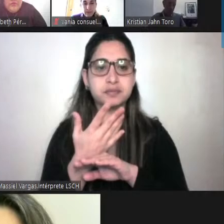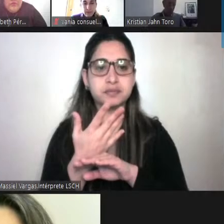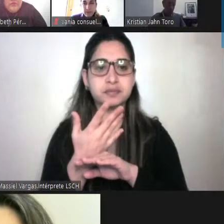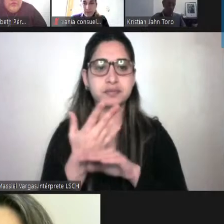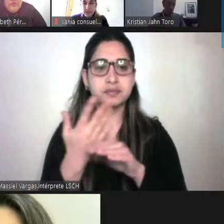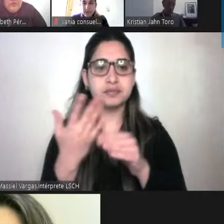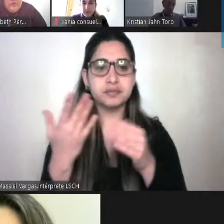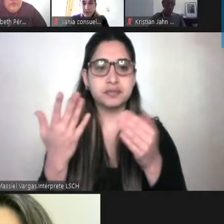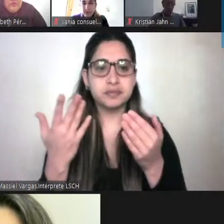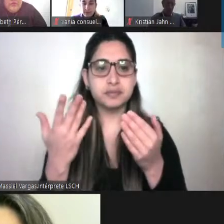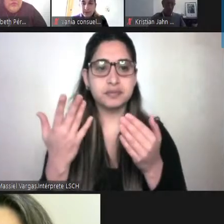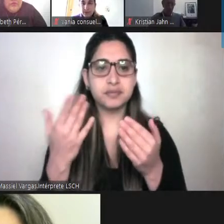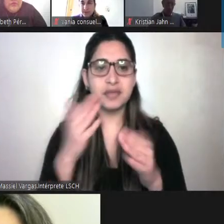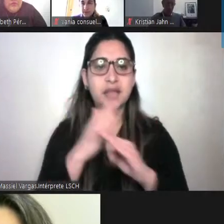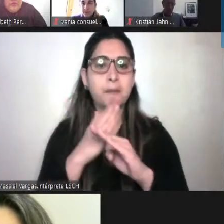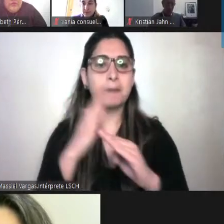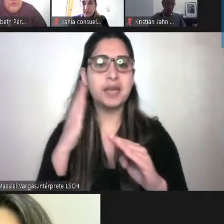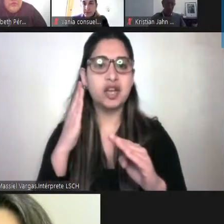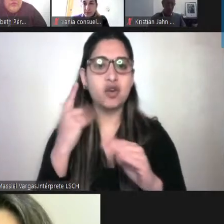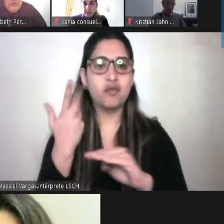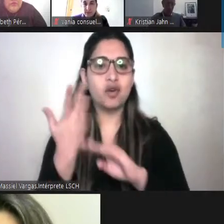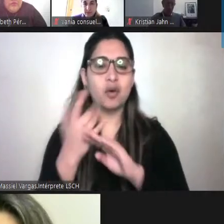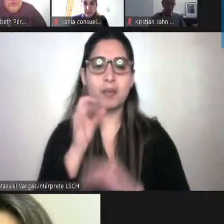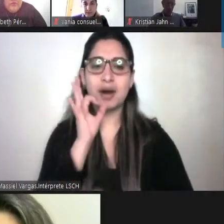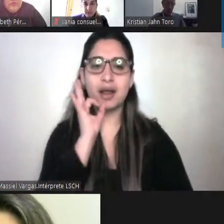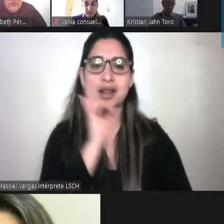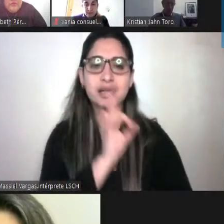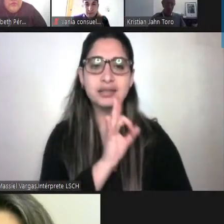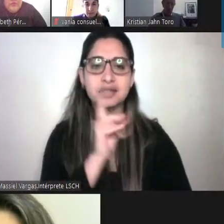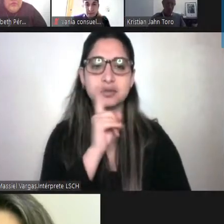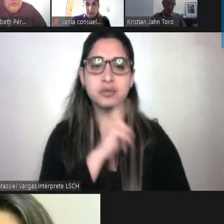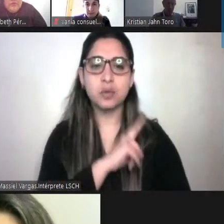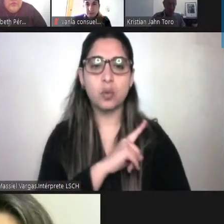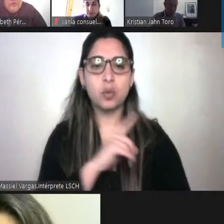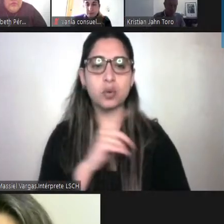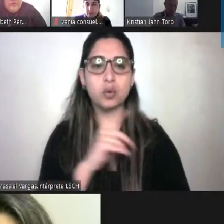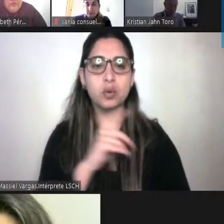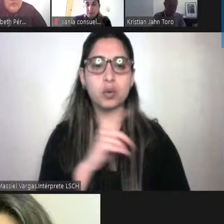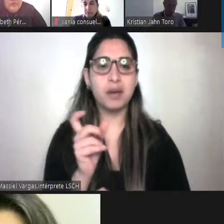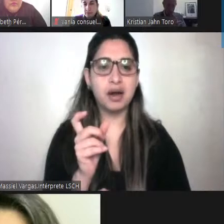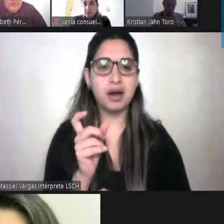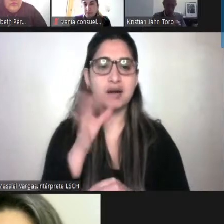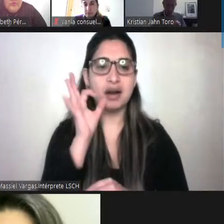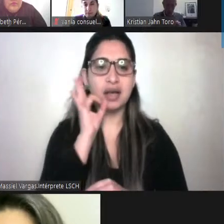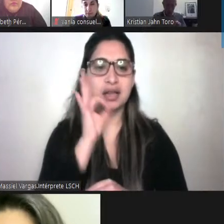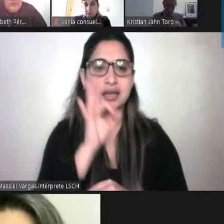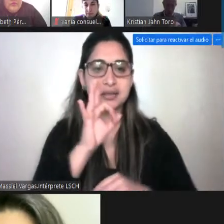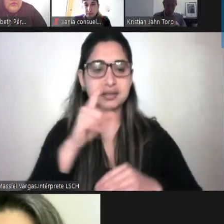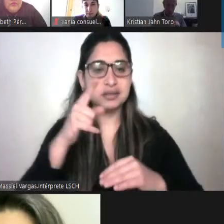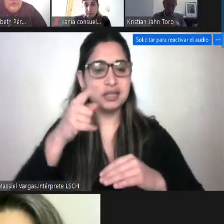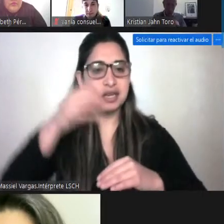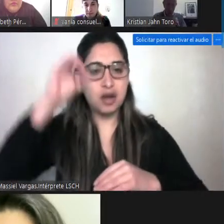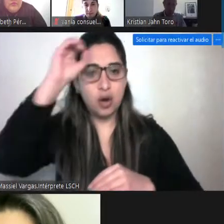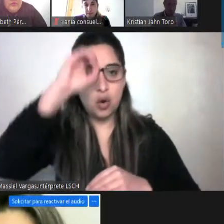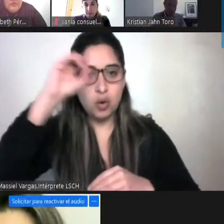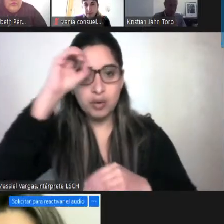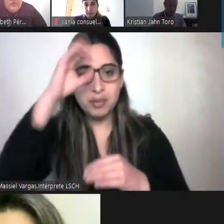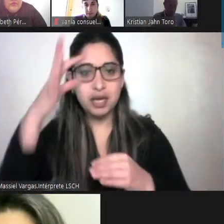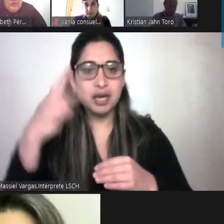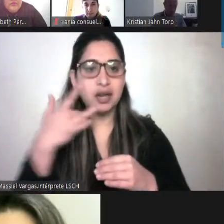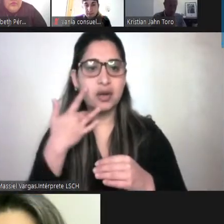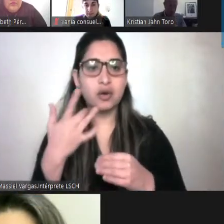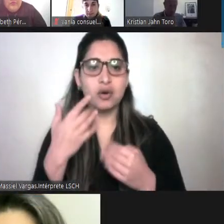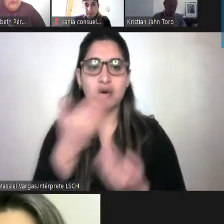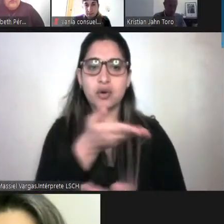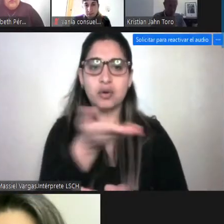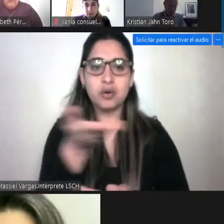el micrófono para decir digamos sus últimas palabras para ver sus apreciaciones que les ha parecido tenemos